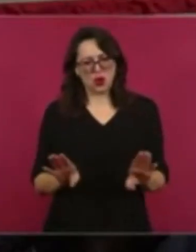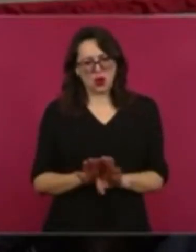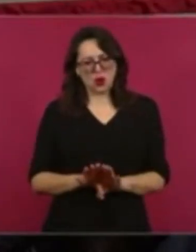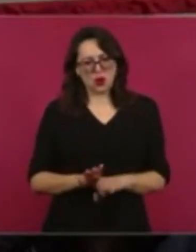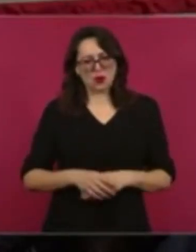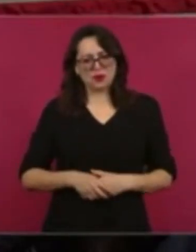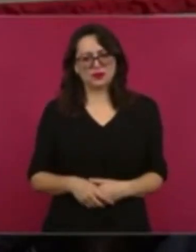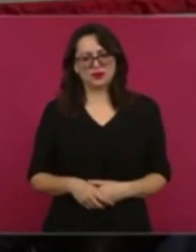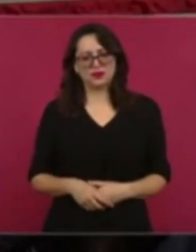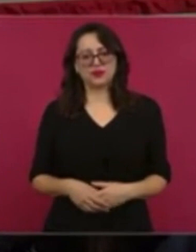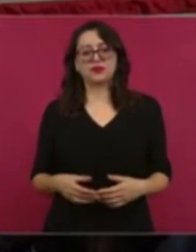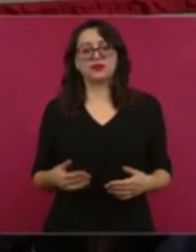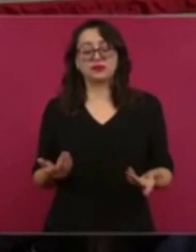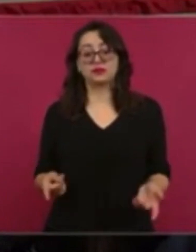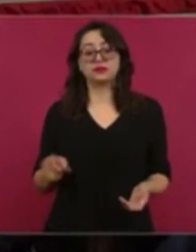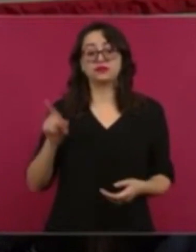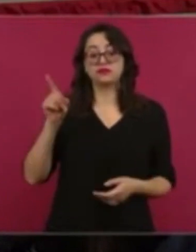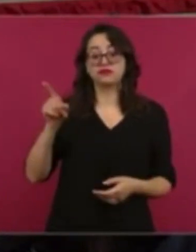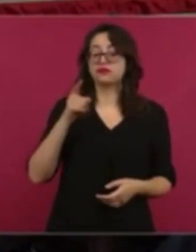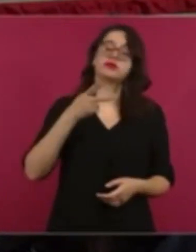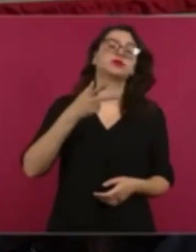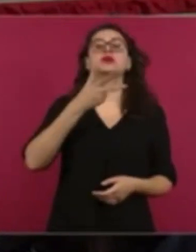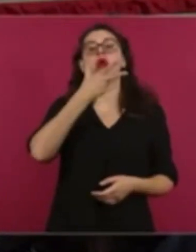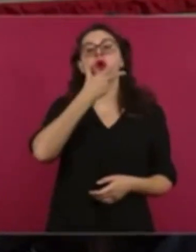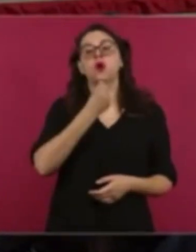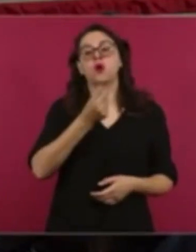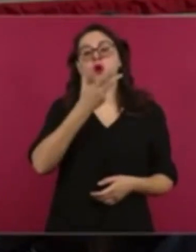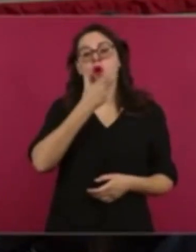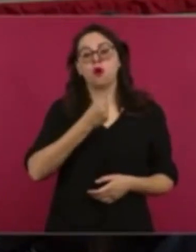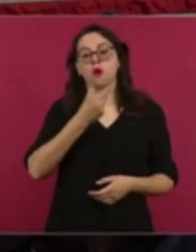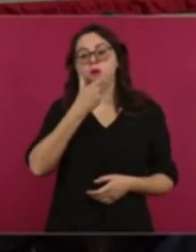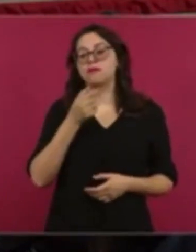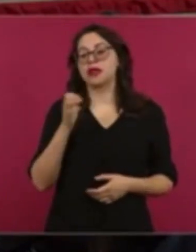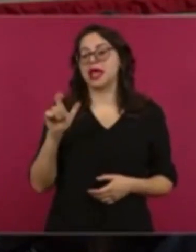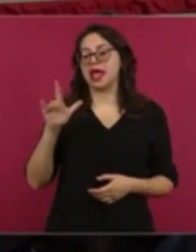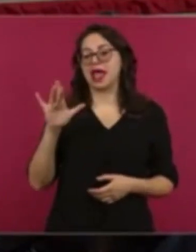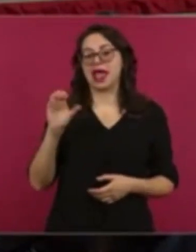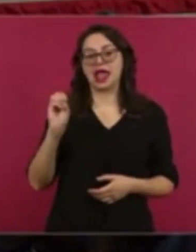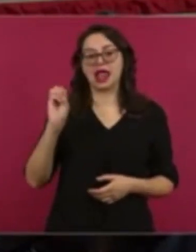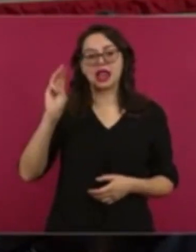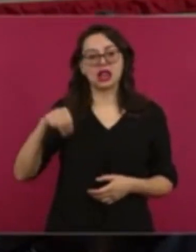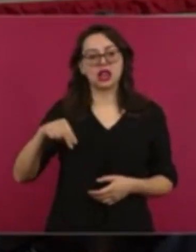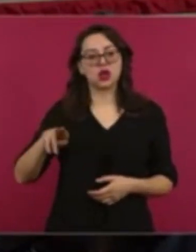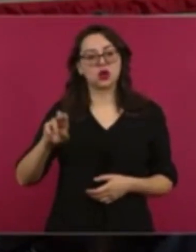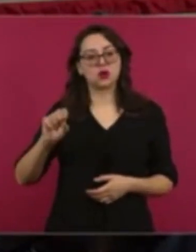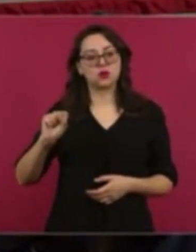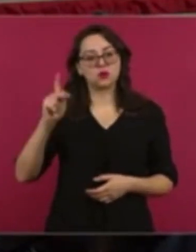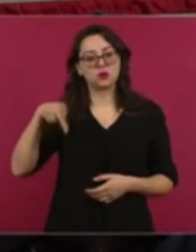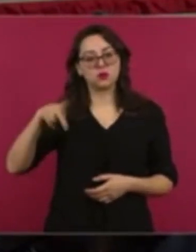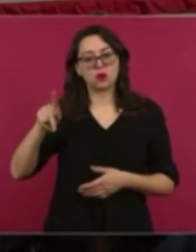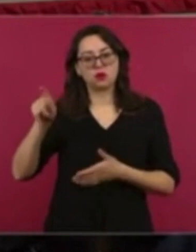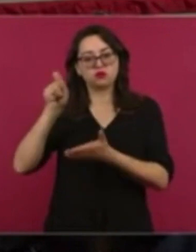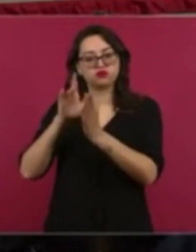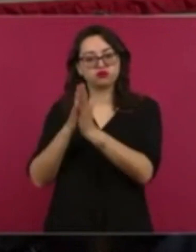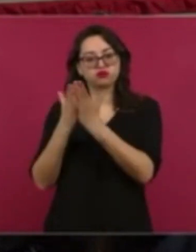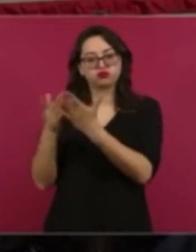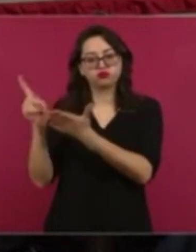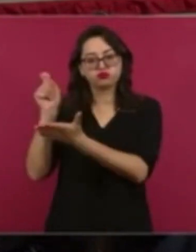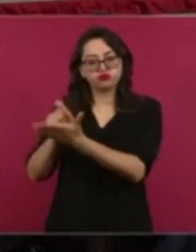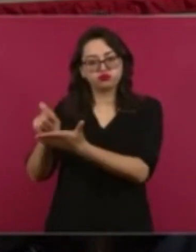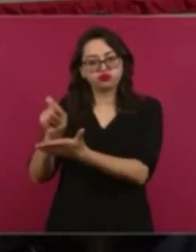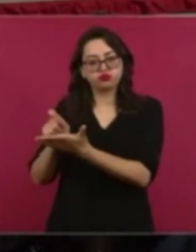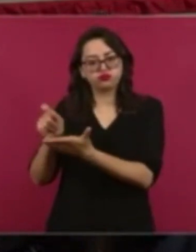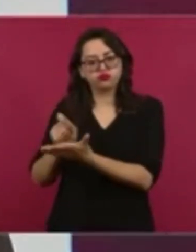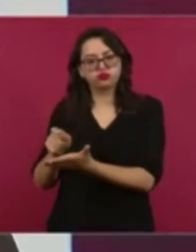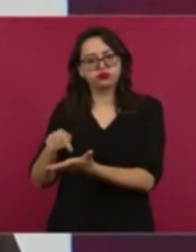Tesla, Elon Musk, escrita por Walter Isaacson, perdón si lo estoy pronunciando mal,